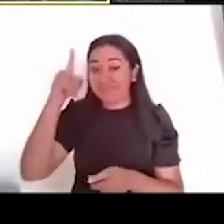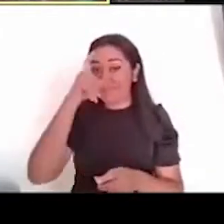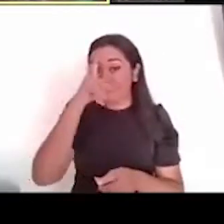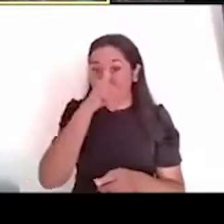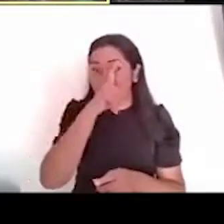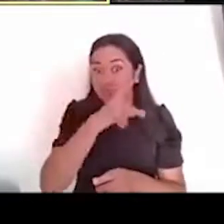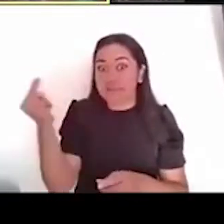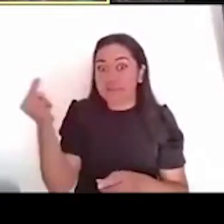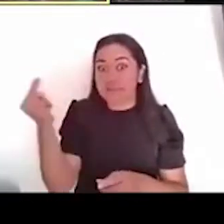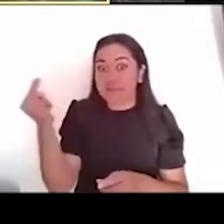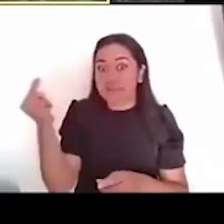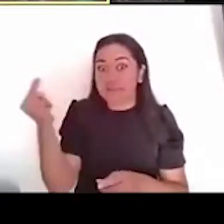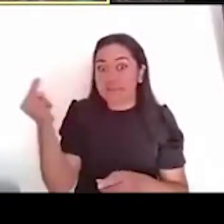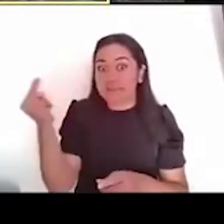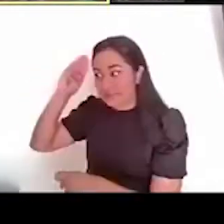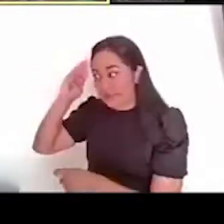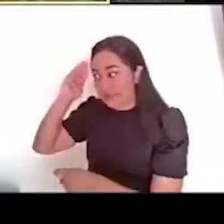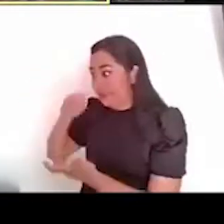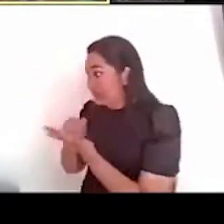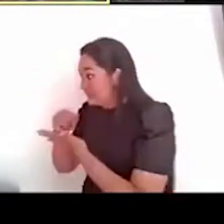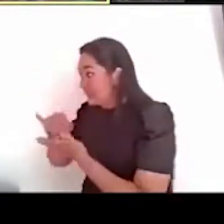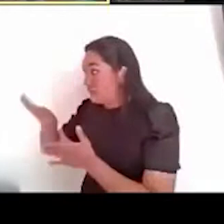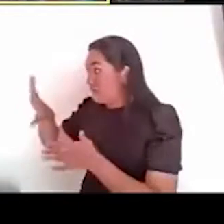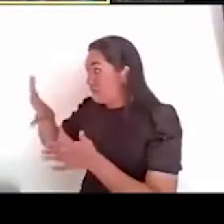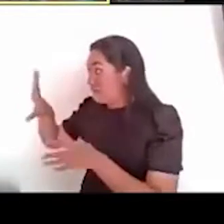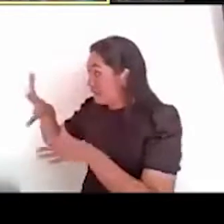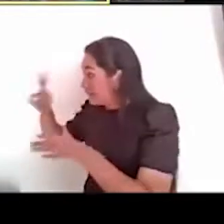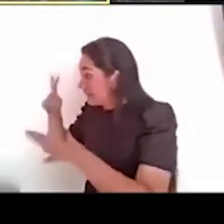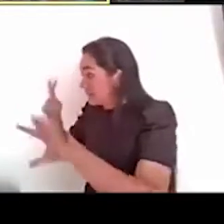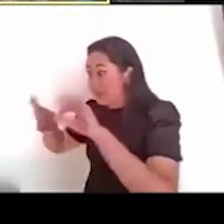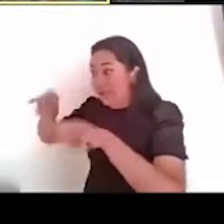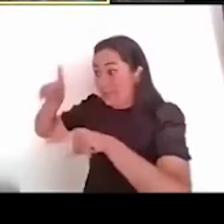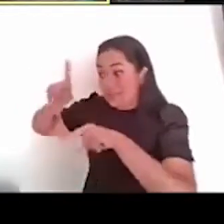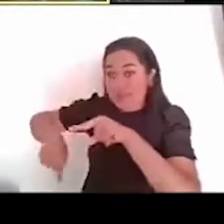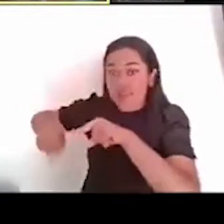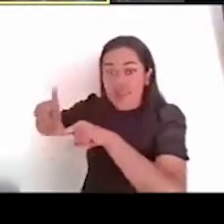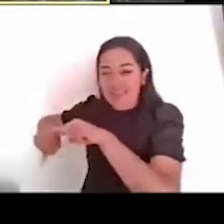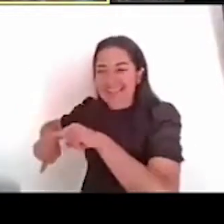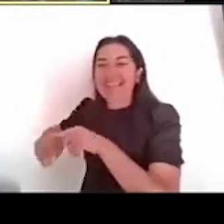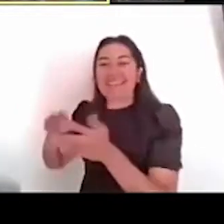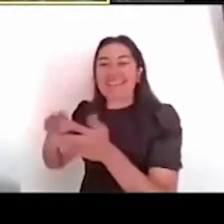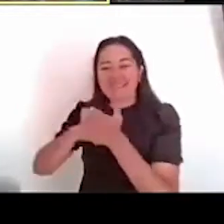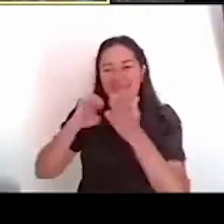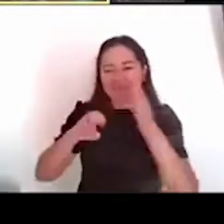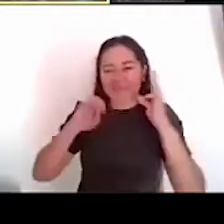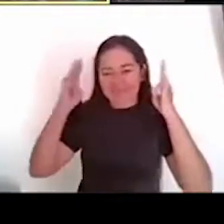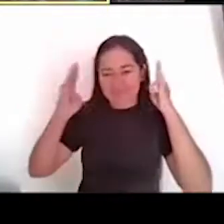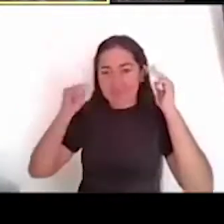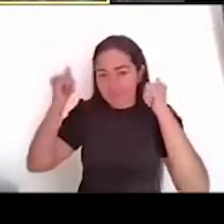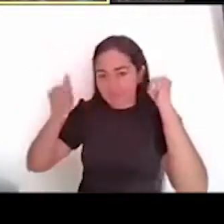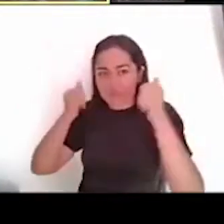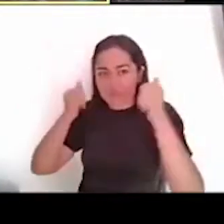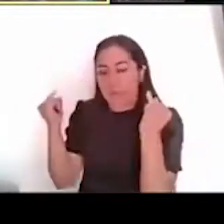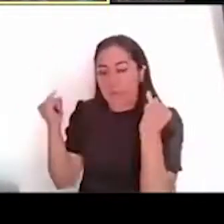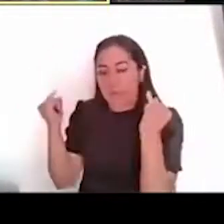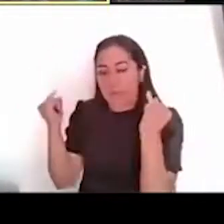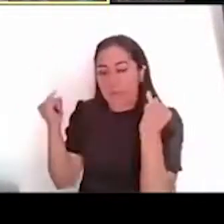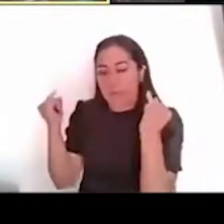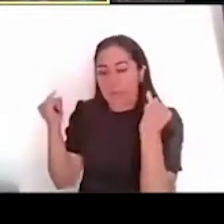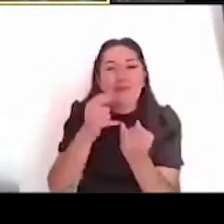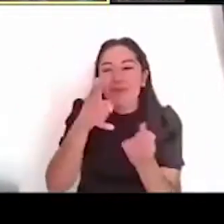por parte del área normativa, como es el Instituto Nacional de Antropología, pero como bien dices, y con los propios dueños, finalmente